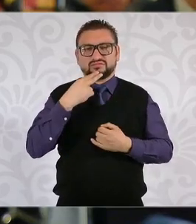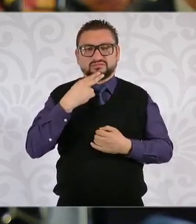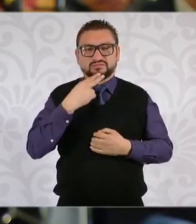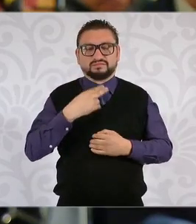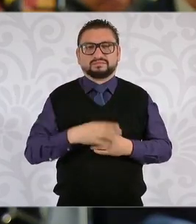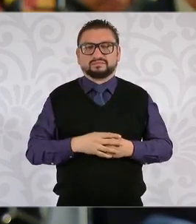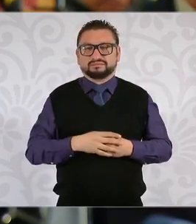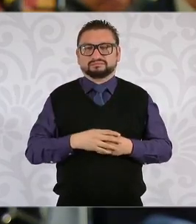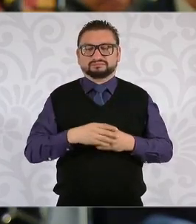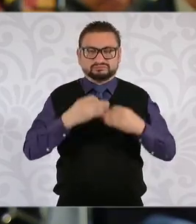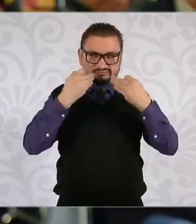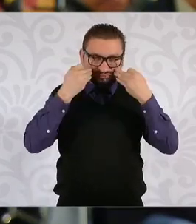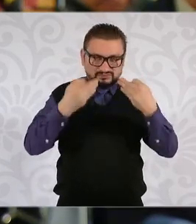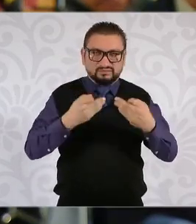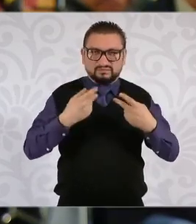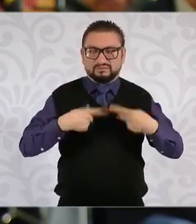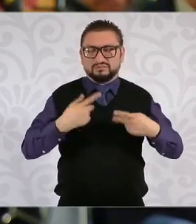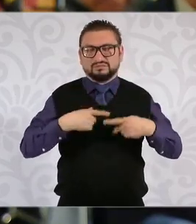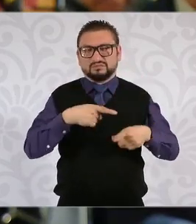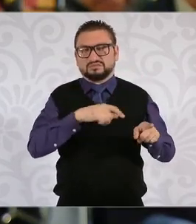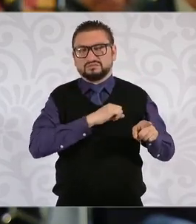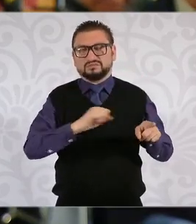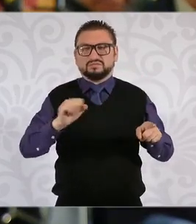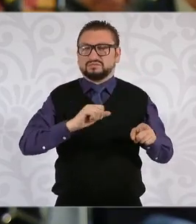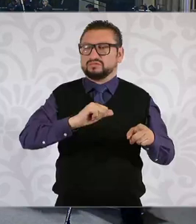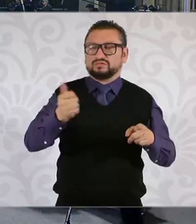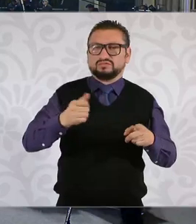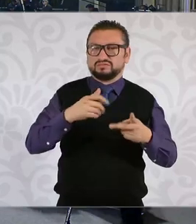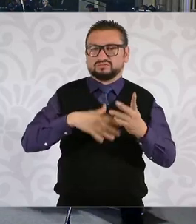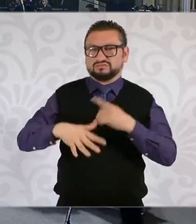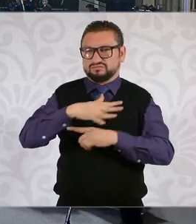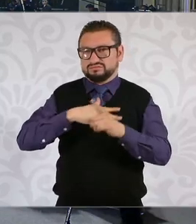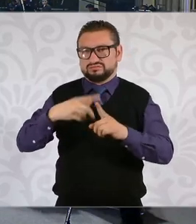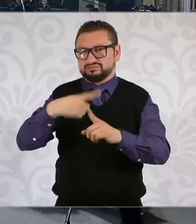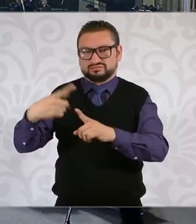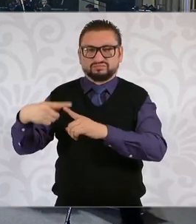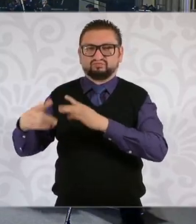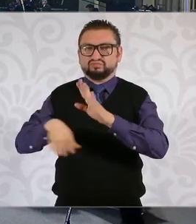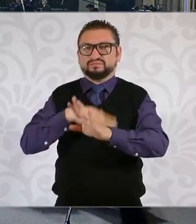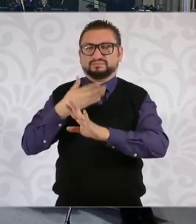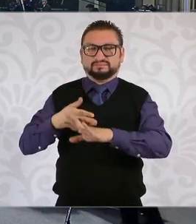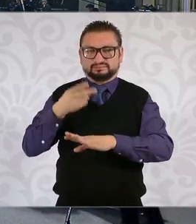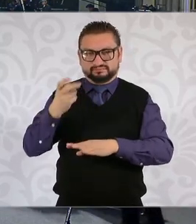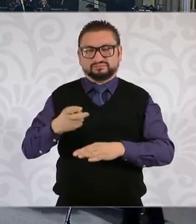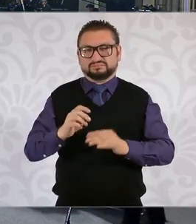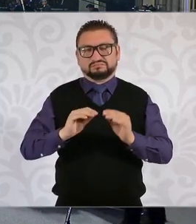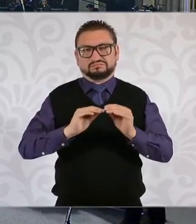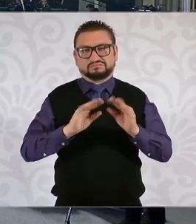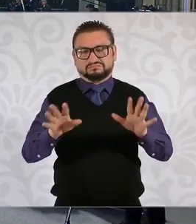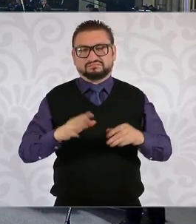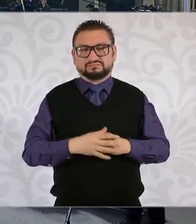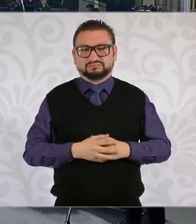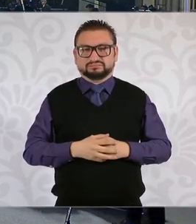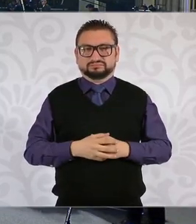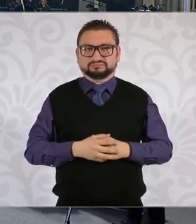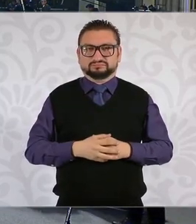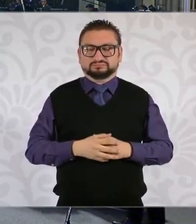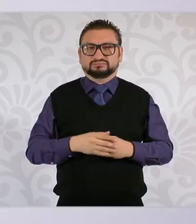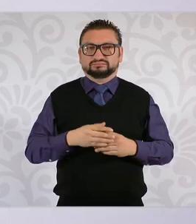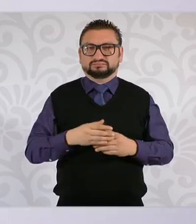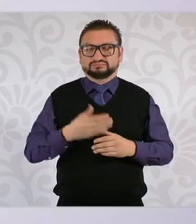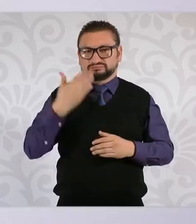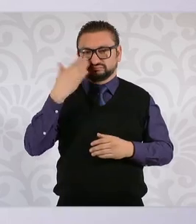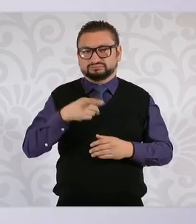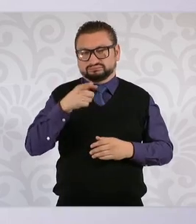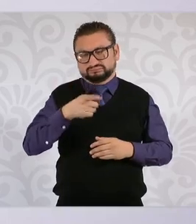testimonio de un criminal y otro tipo de situaciones en su contra. Preguntarle, evidentemente, usted ahora como presidenta de